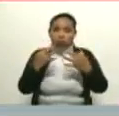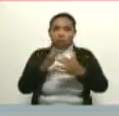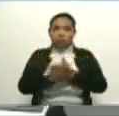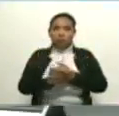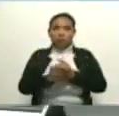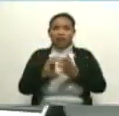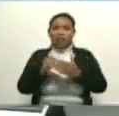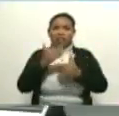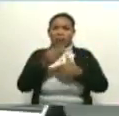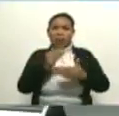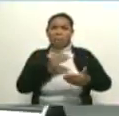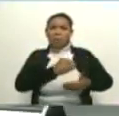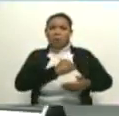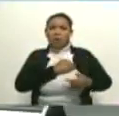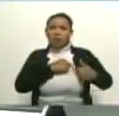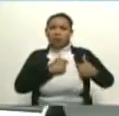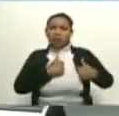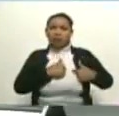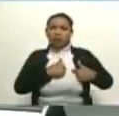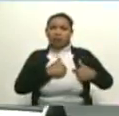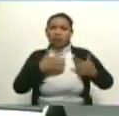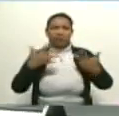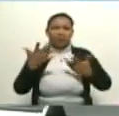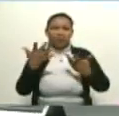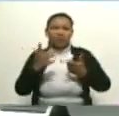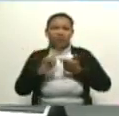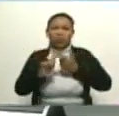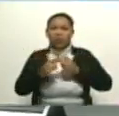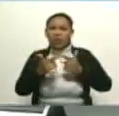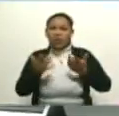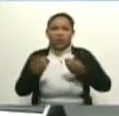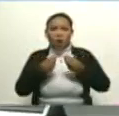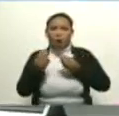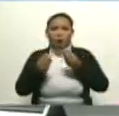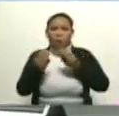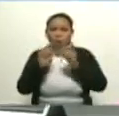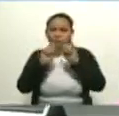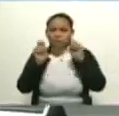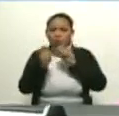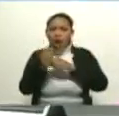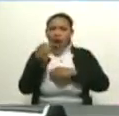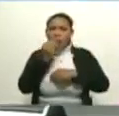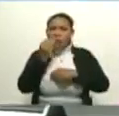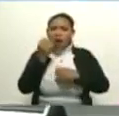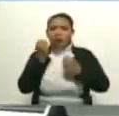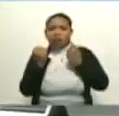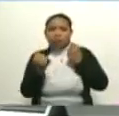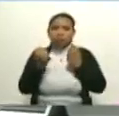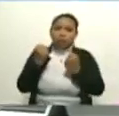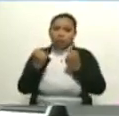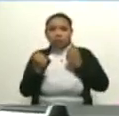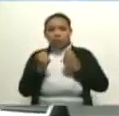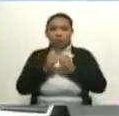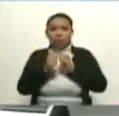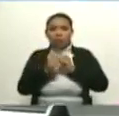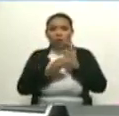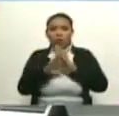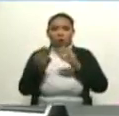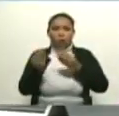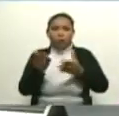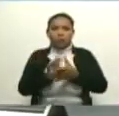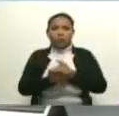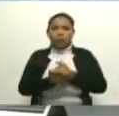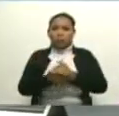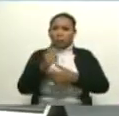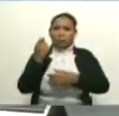uno se pone un marcapaso, ¿en qué se modifica la actividad física que puede uno desarrollar? No, ninguna.